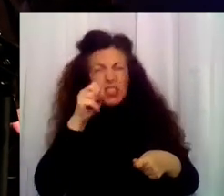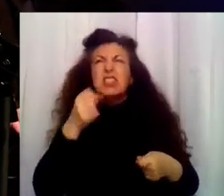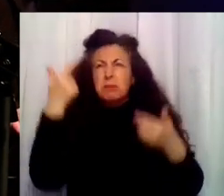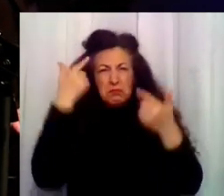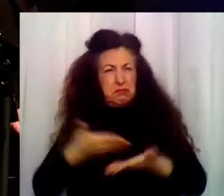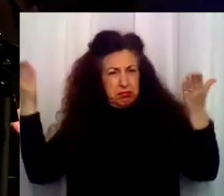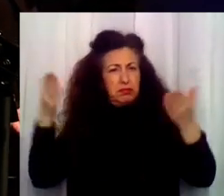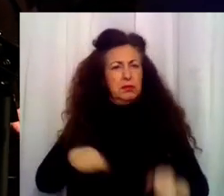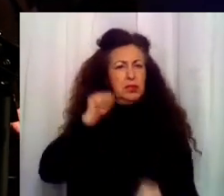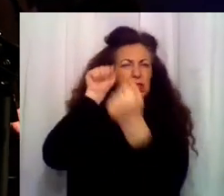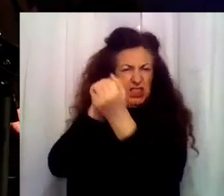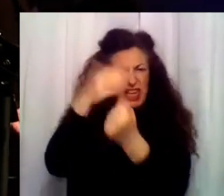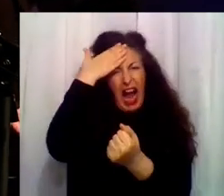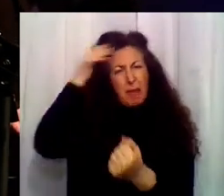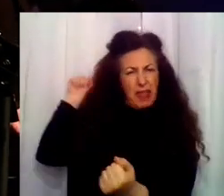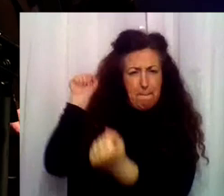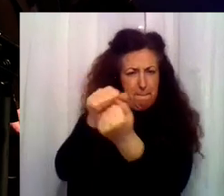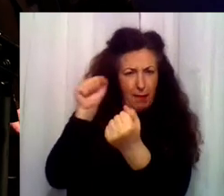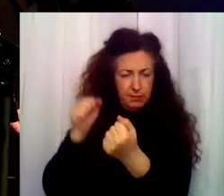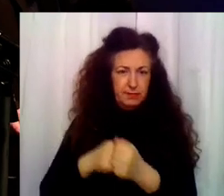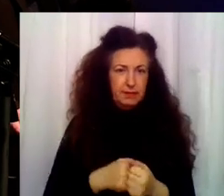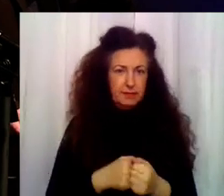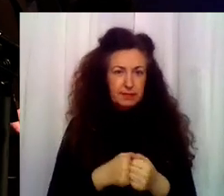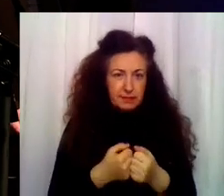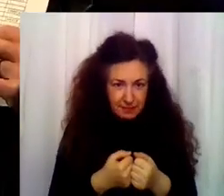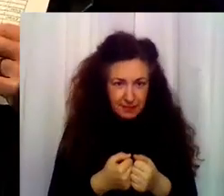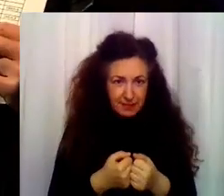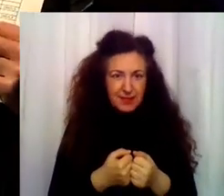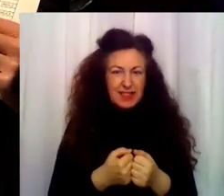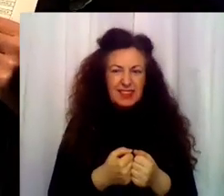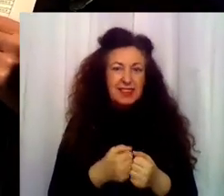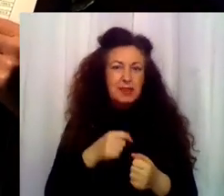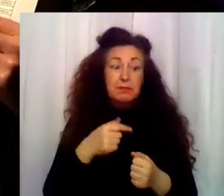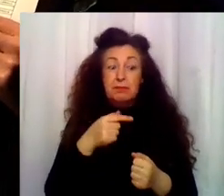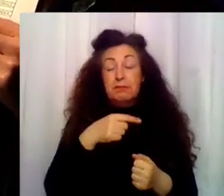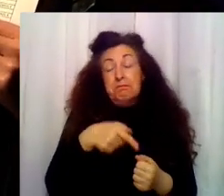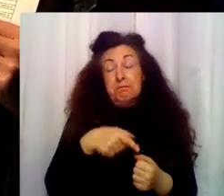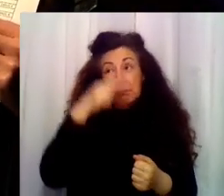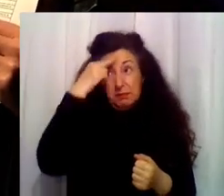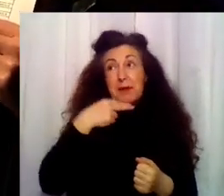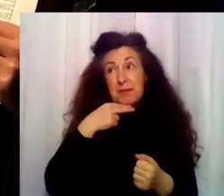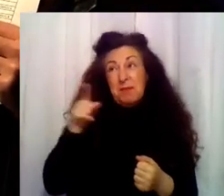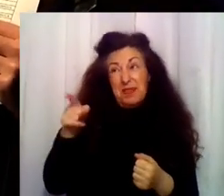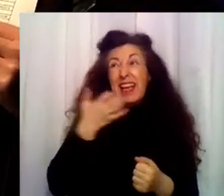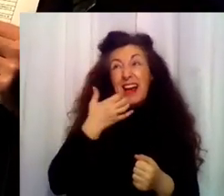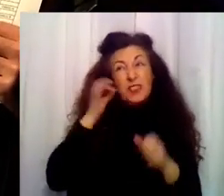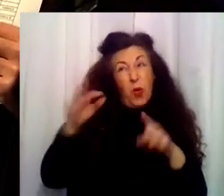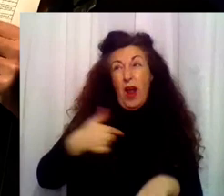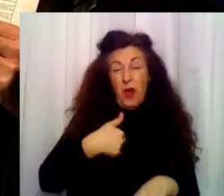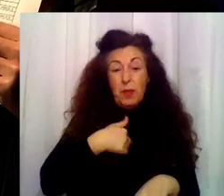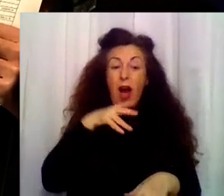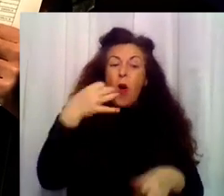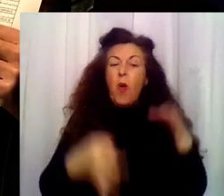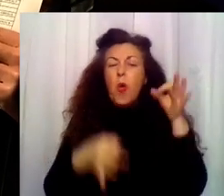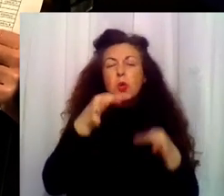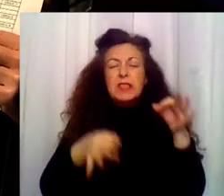y no era la primera vez que lo hacía. ¿Qué tiene que ver eso con nuestro caso? Para ellos es lo mismo. La justicia en este país no